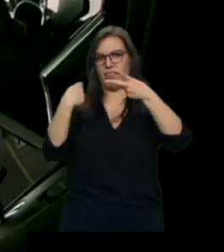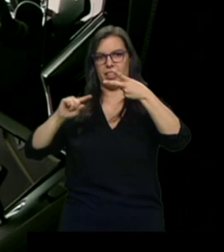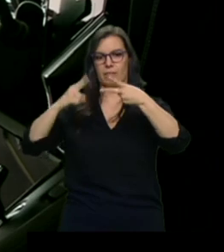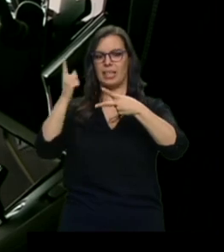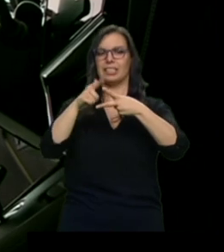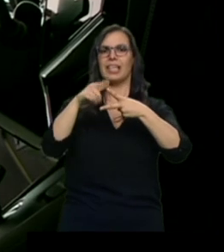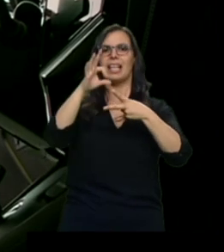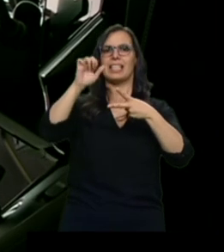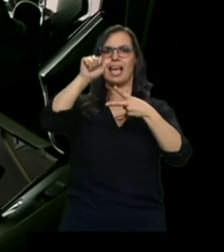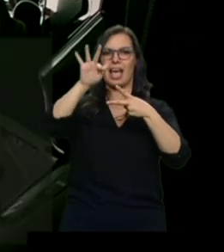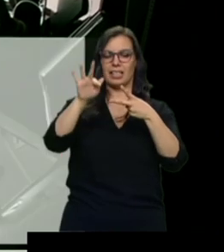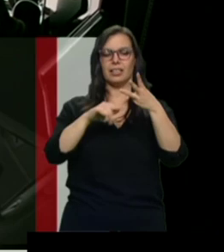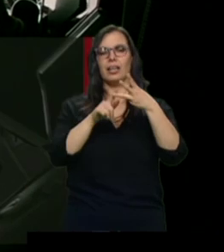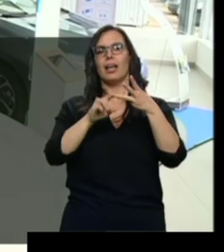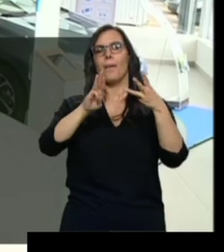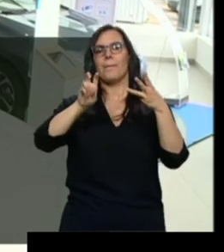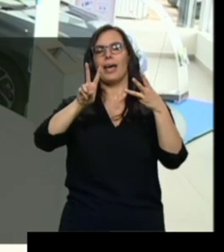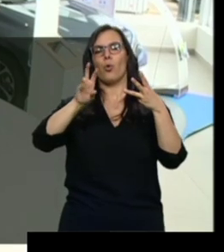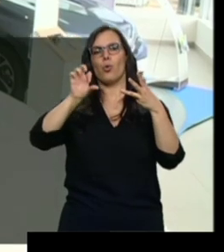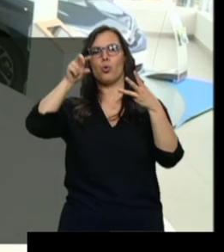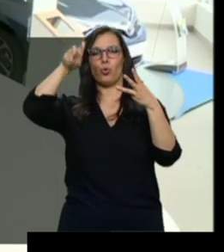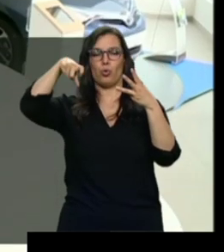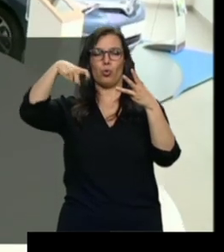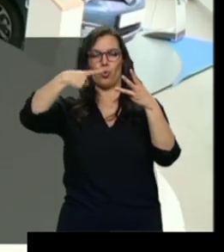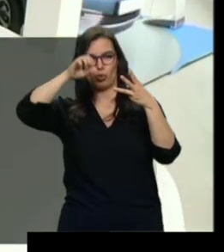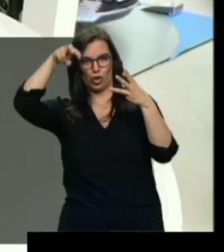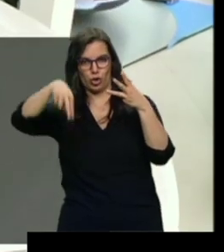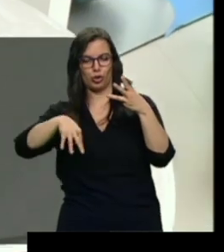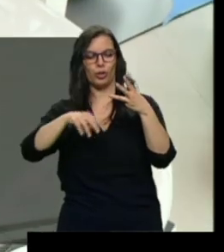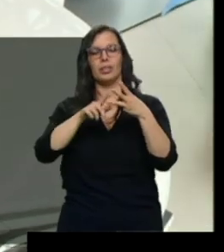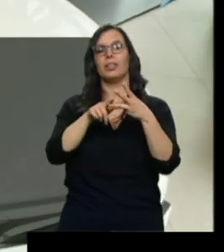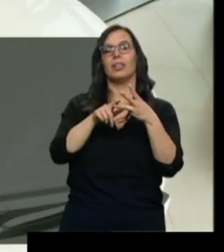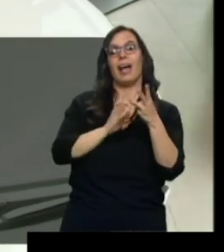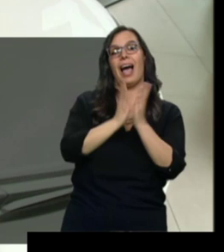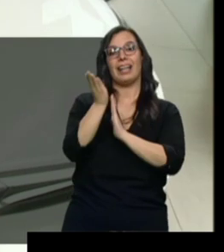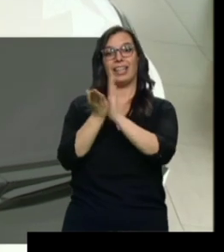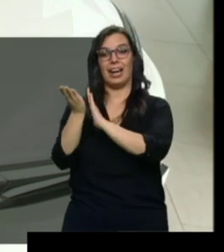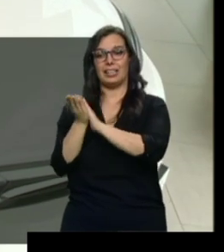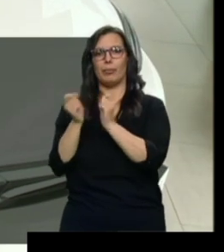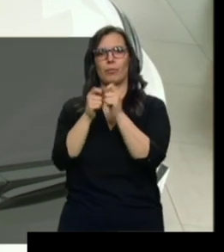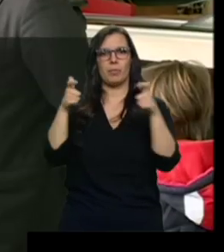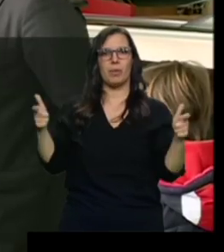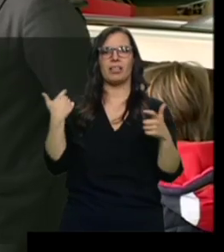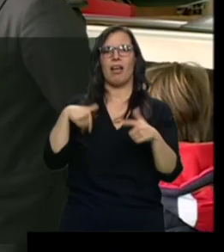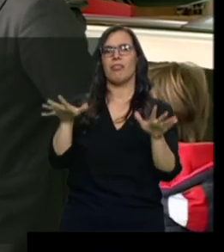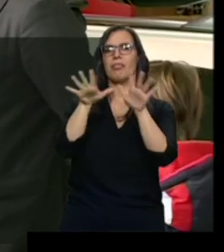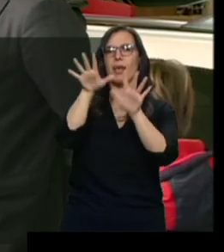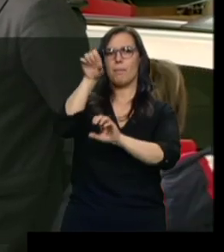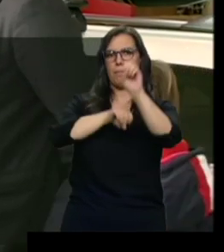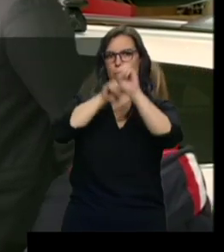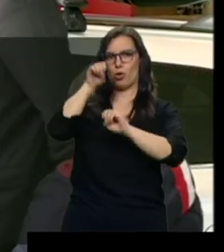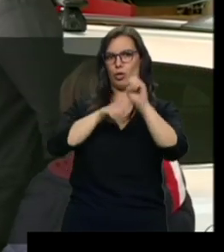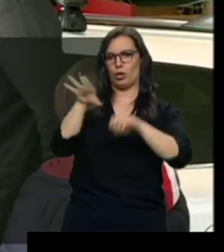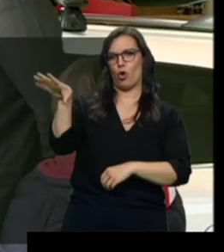detrás de Seat y por delante de Peillot. Los combustibles alternativos aumentan su presencia en lo que va de año. Ya suponen un 10% de las